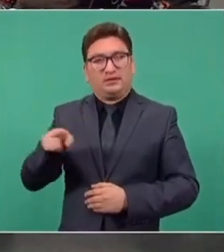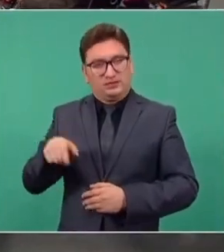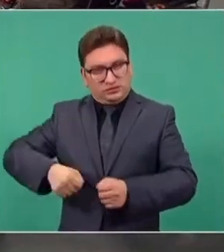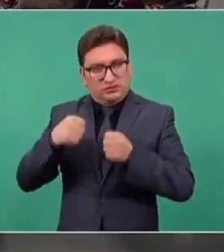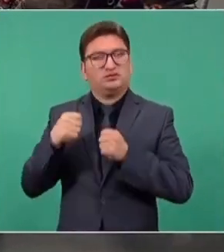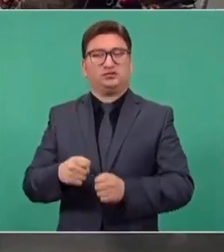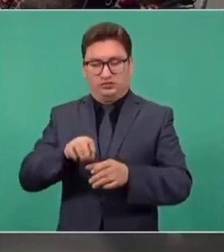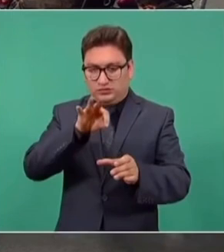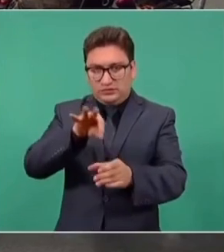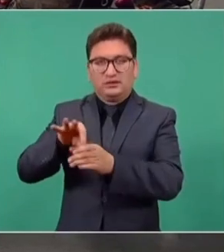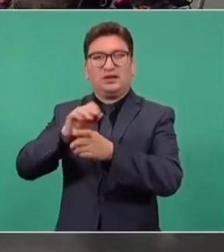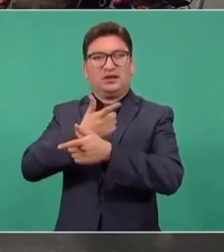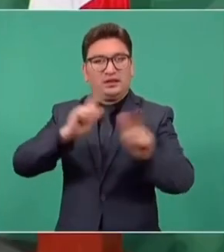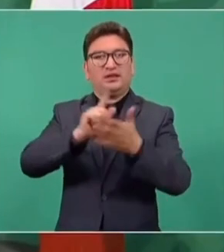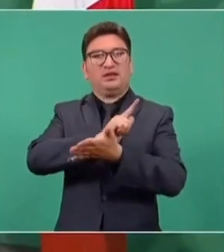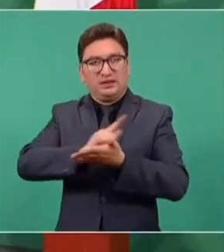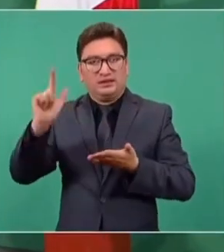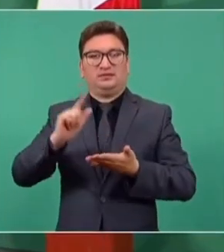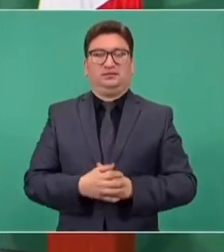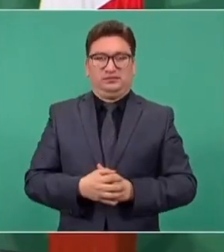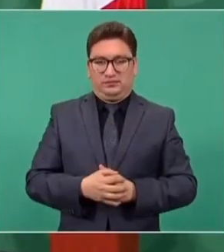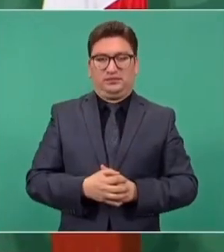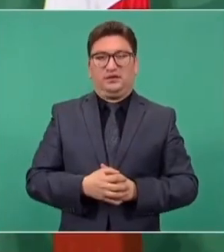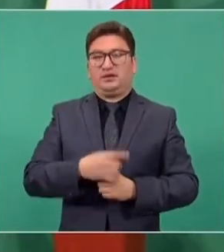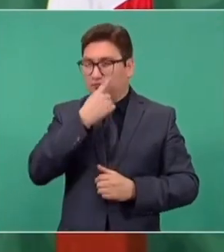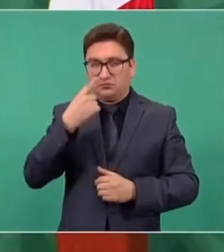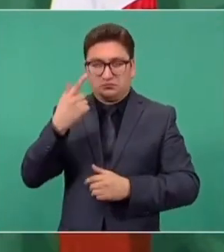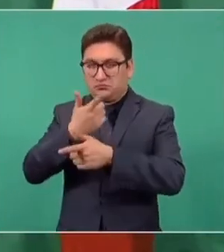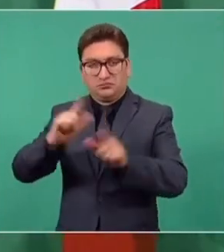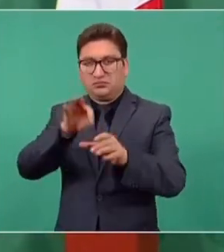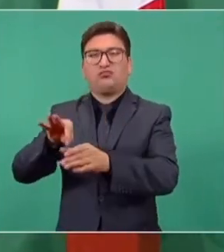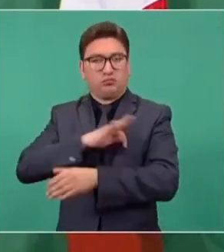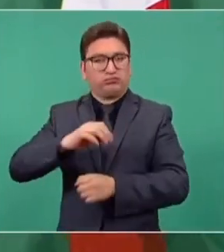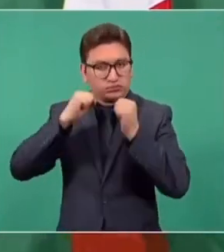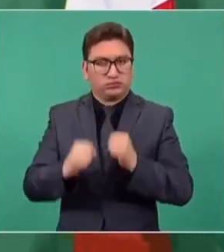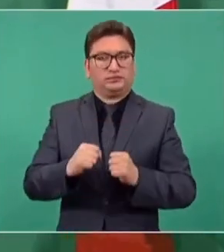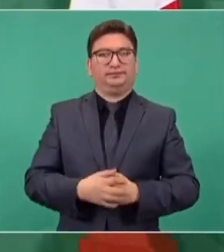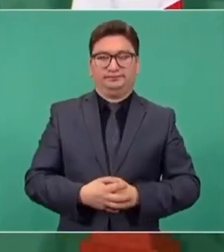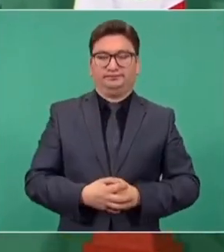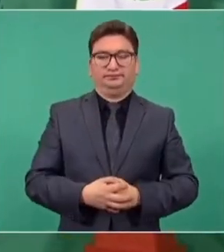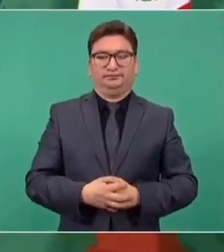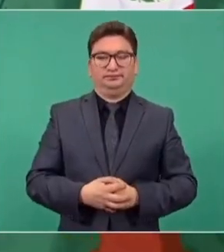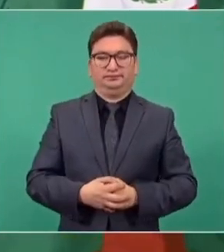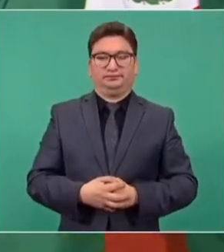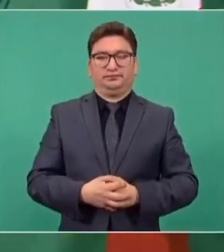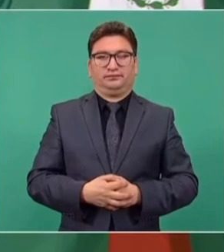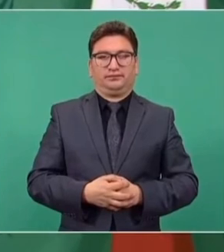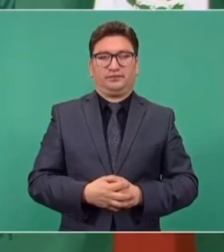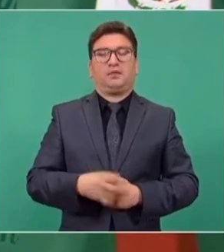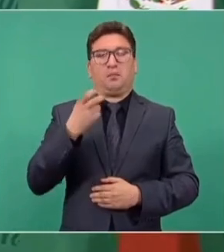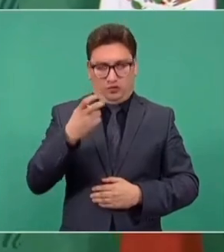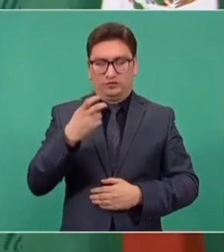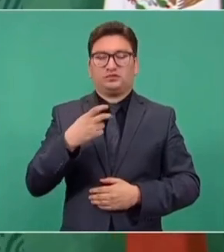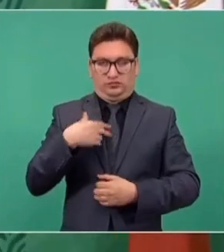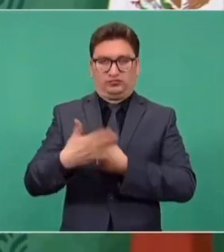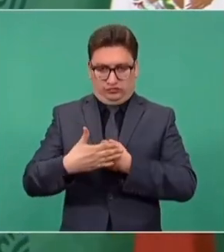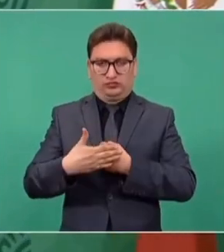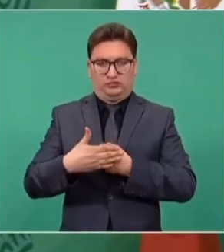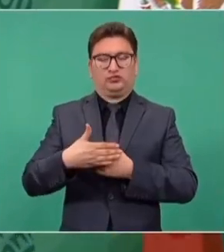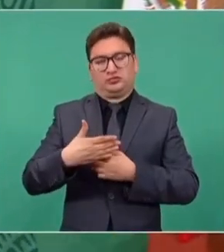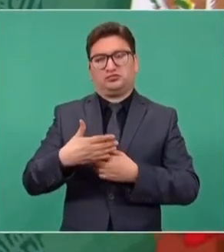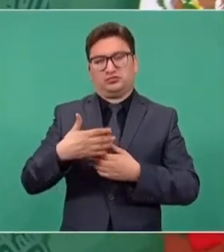elecciones limpias, libres, que se garantice la democracia. Entonces, sí vamos a poder